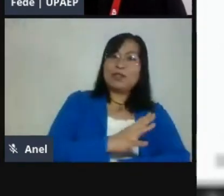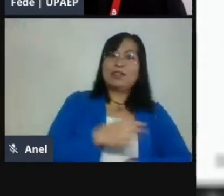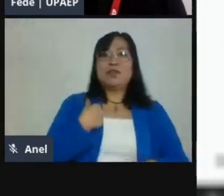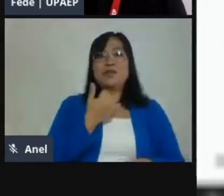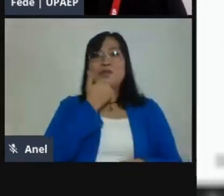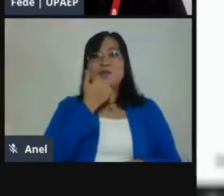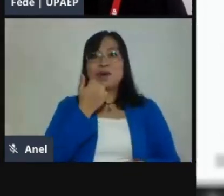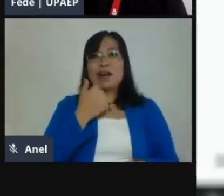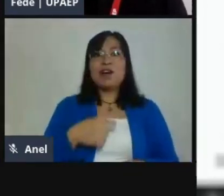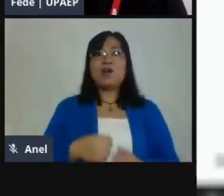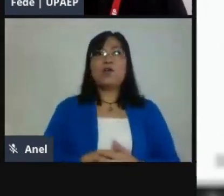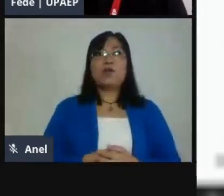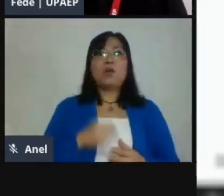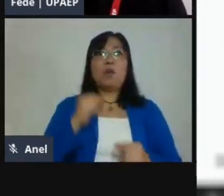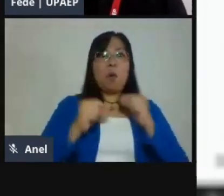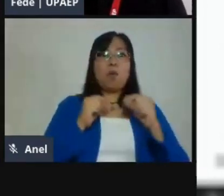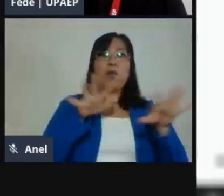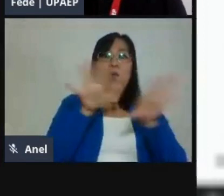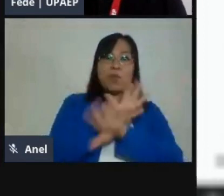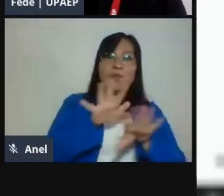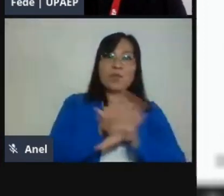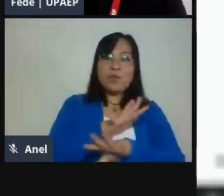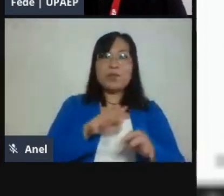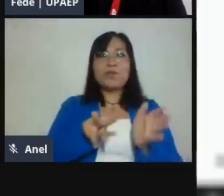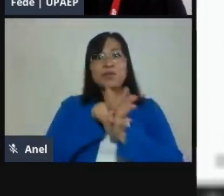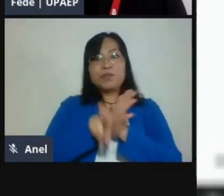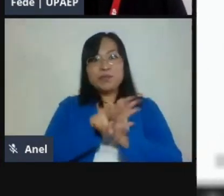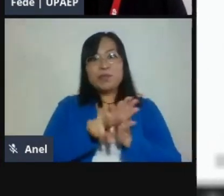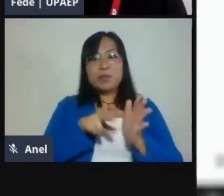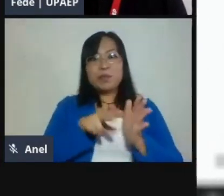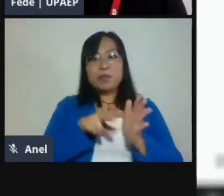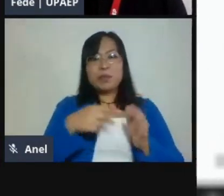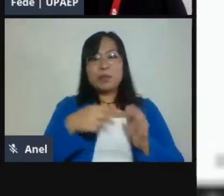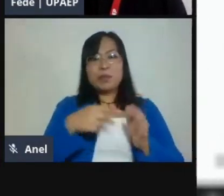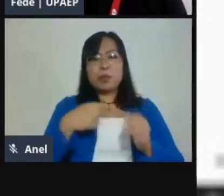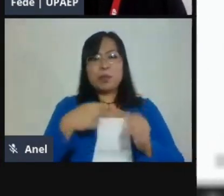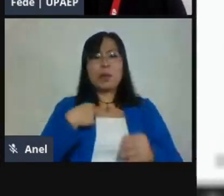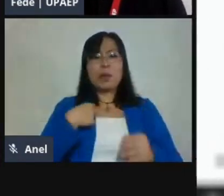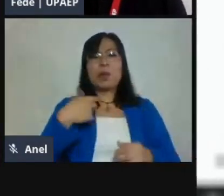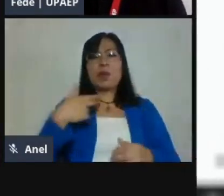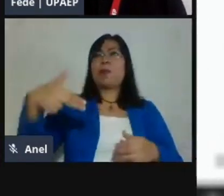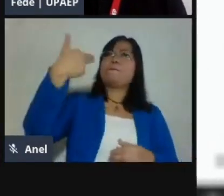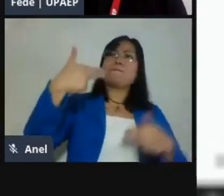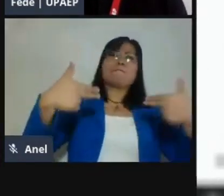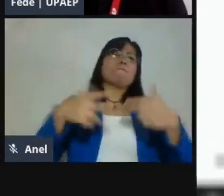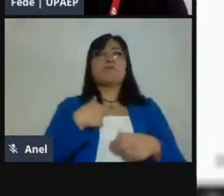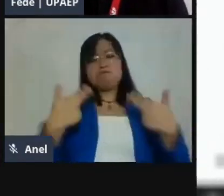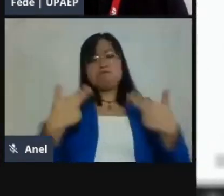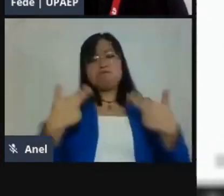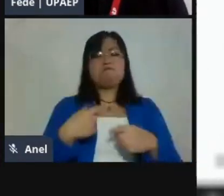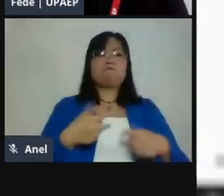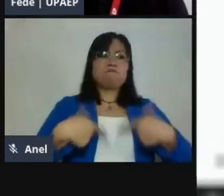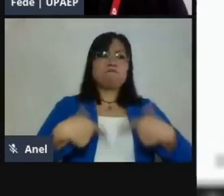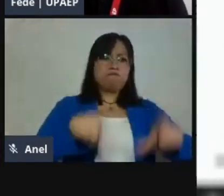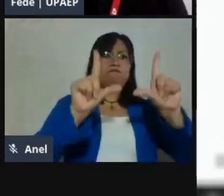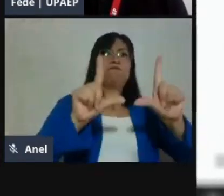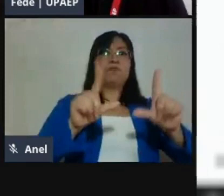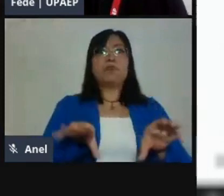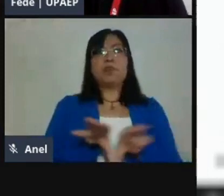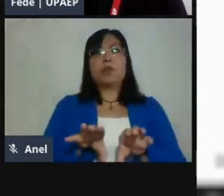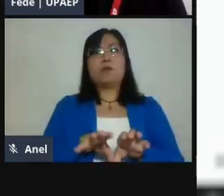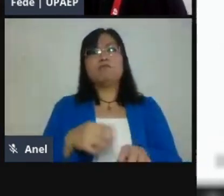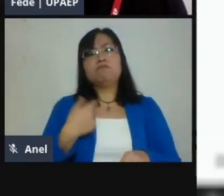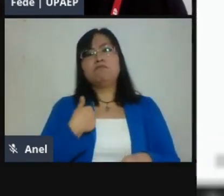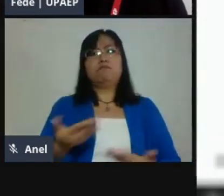puedas hacer, grabes un video de bienvenida no solamente para tus alumnos, sino para tus papás también,